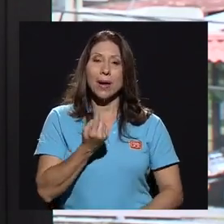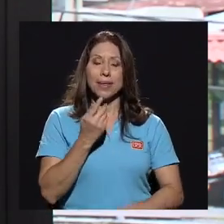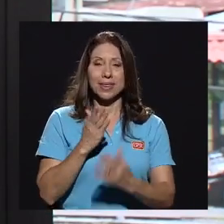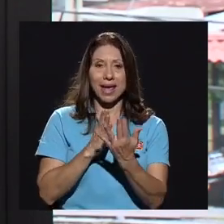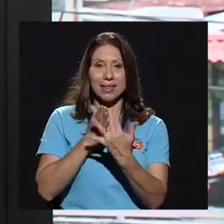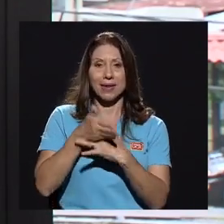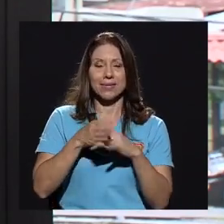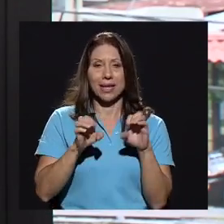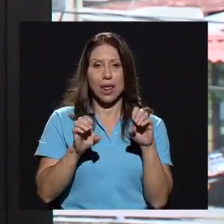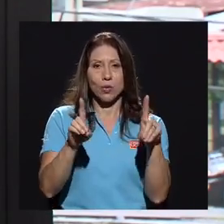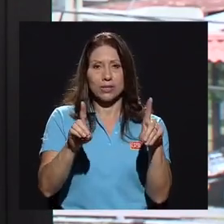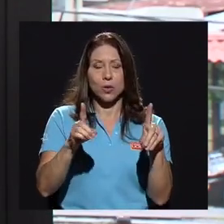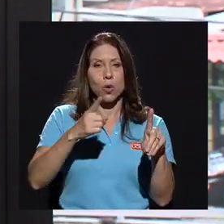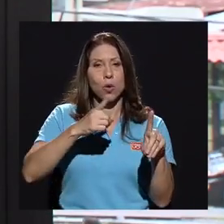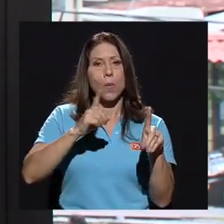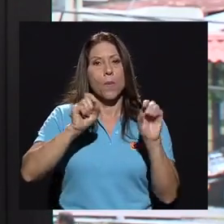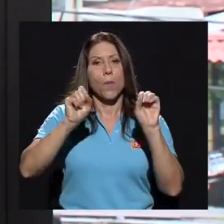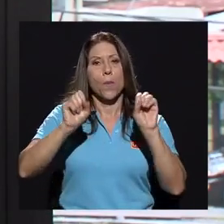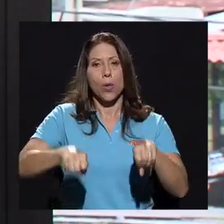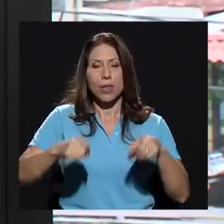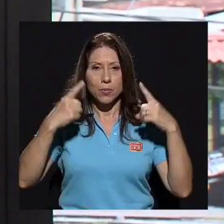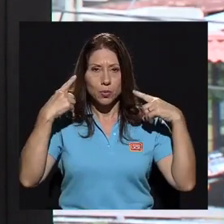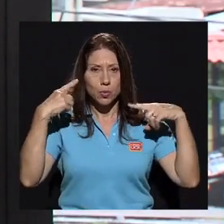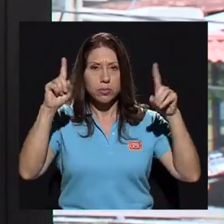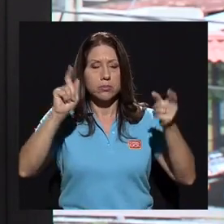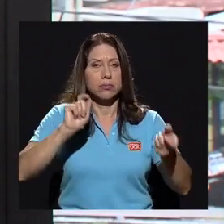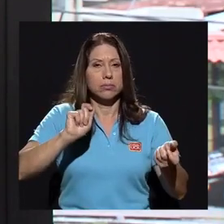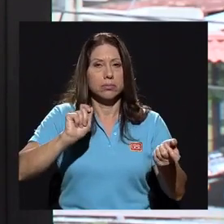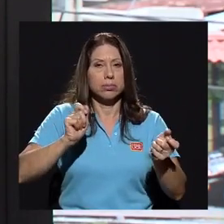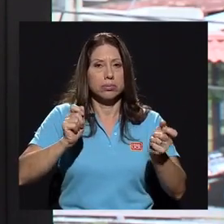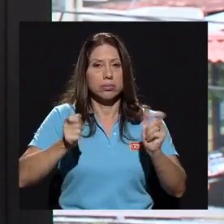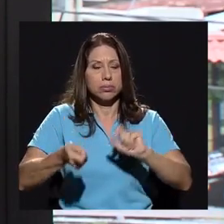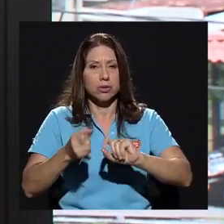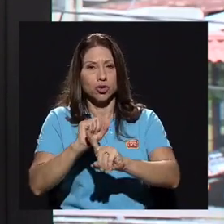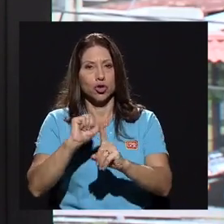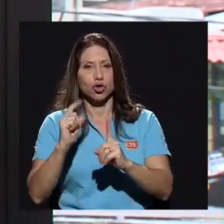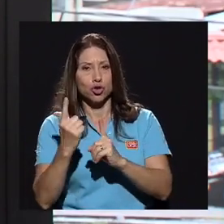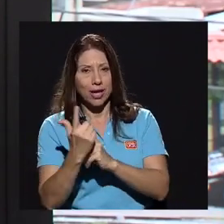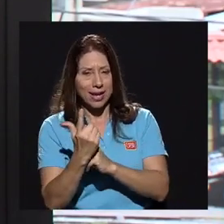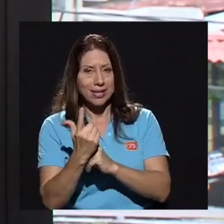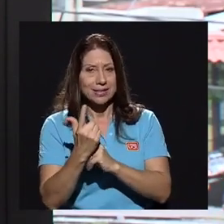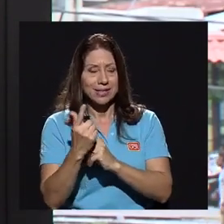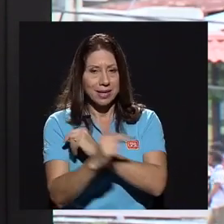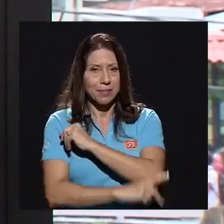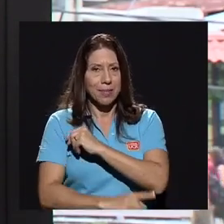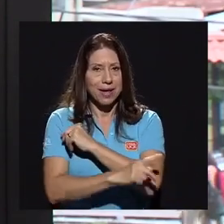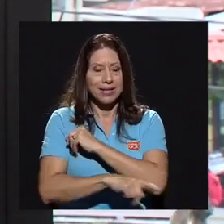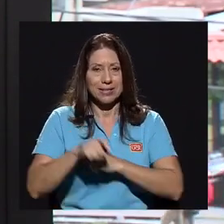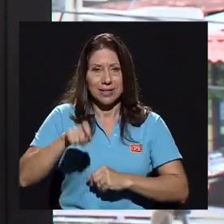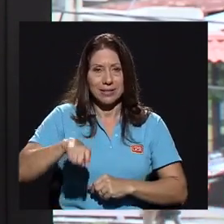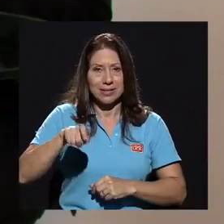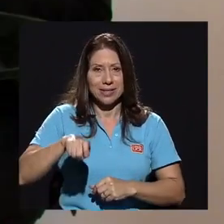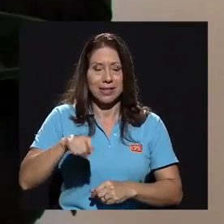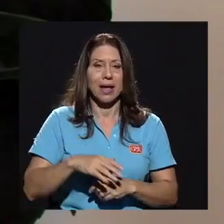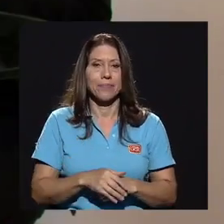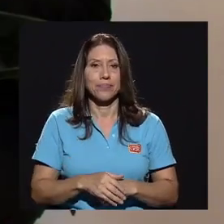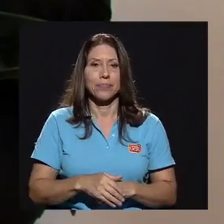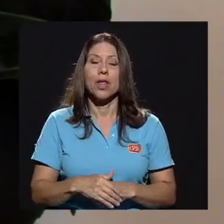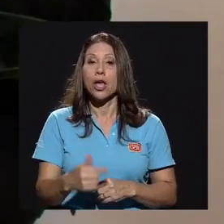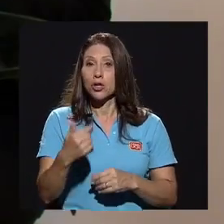Únicamente a través de la educación nosotros podemos alcanzar las transformaciones sociales que el país necesita.